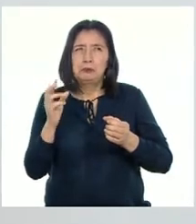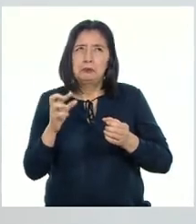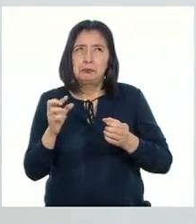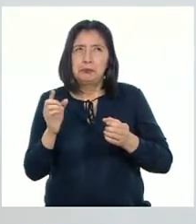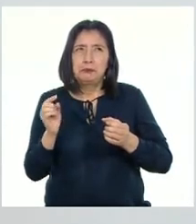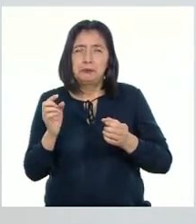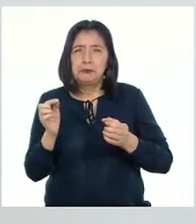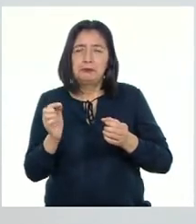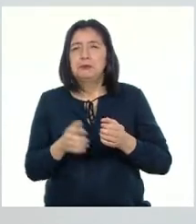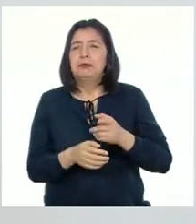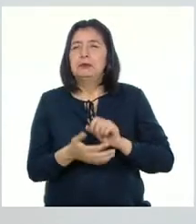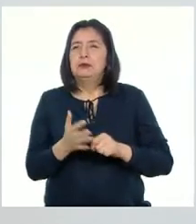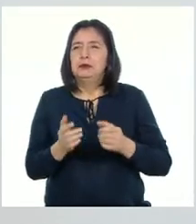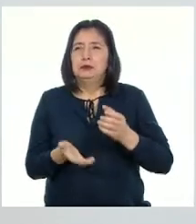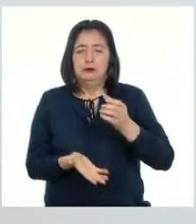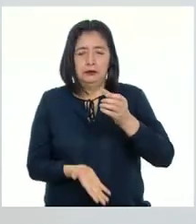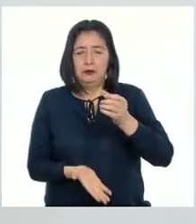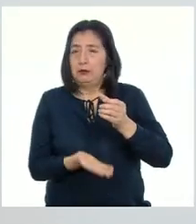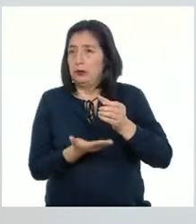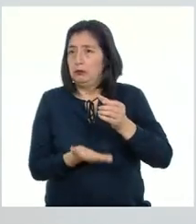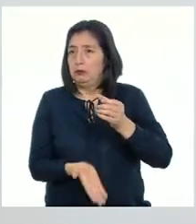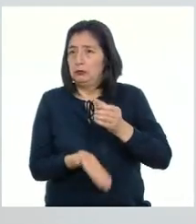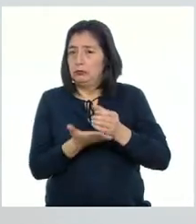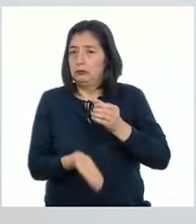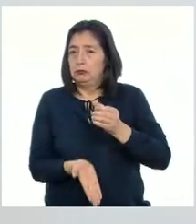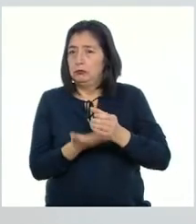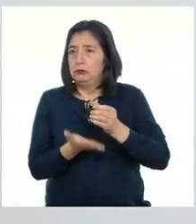Y por último también la parte de abajo